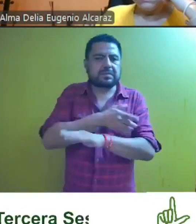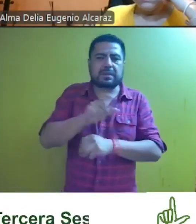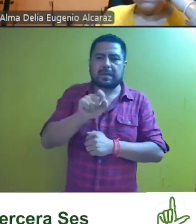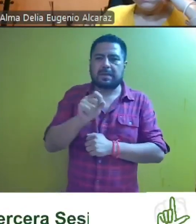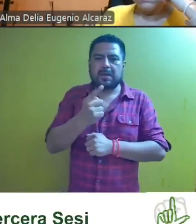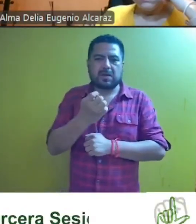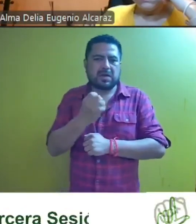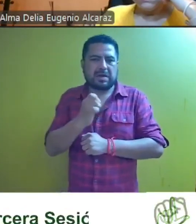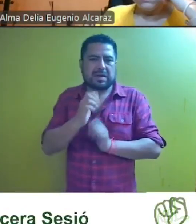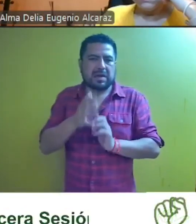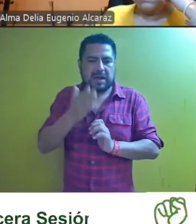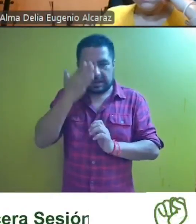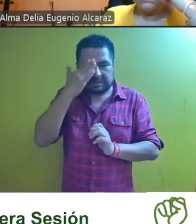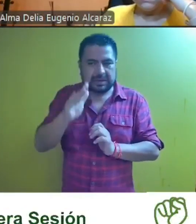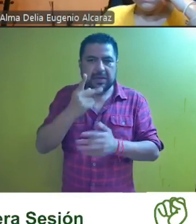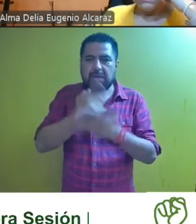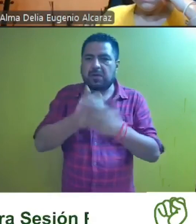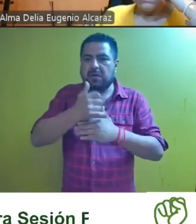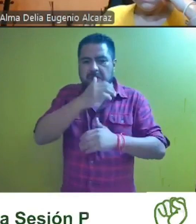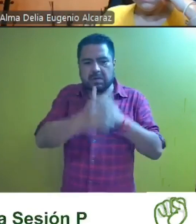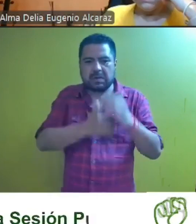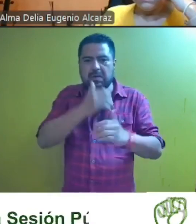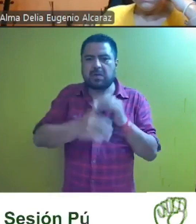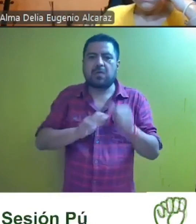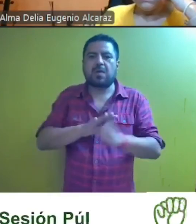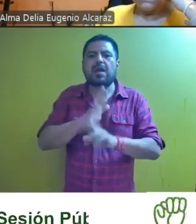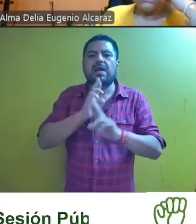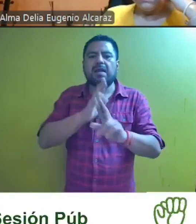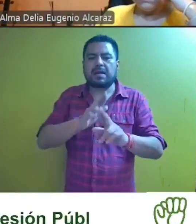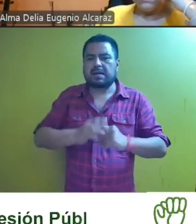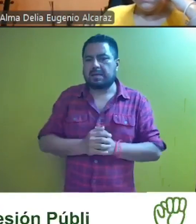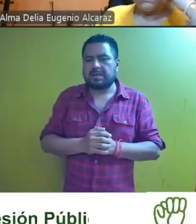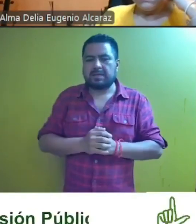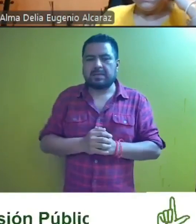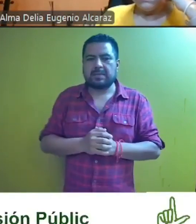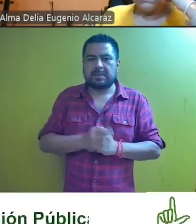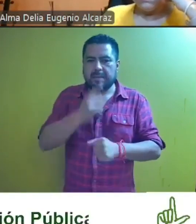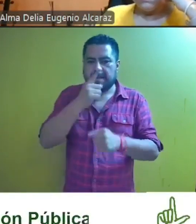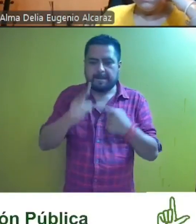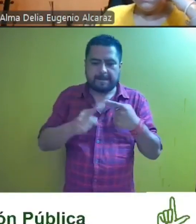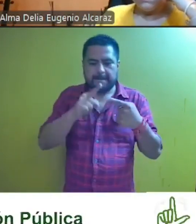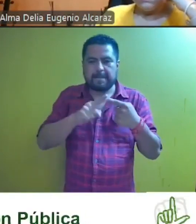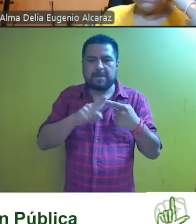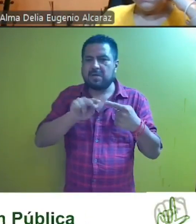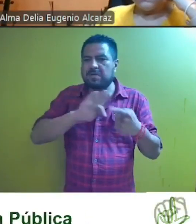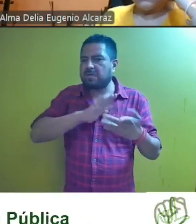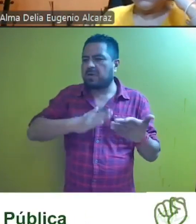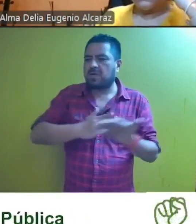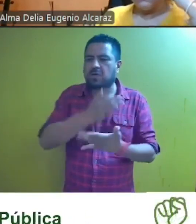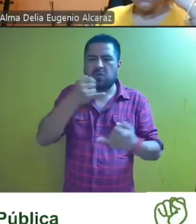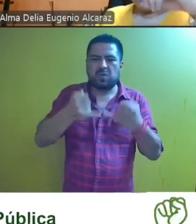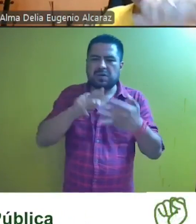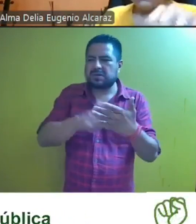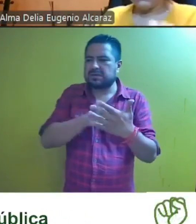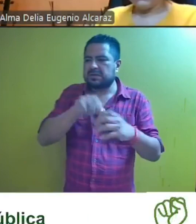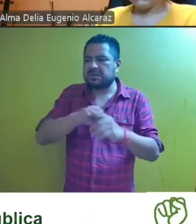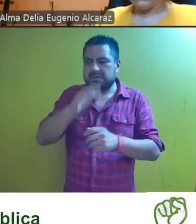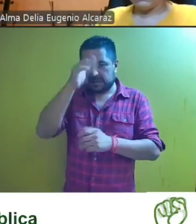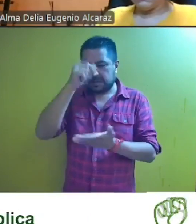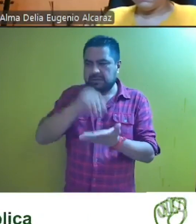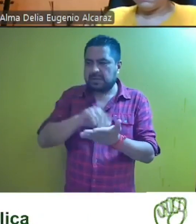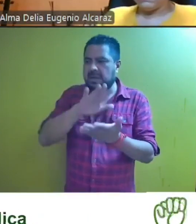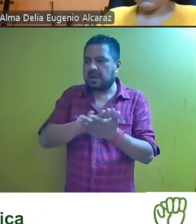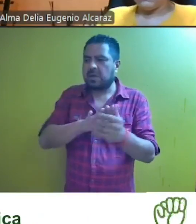de enero así el proyecto concluye con los siguientes puntos resolutivos primero es infundado el juicio electoral ciudadano de conformidad a lo